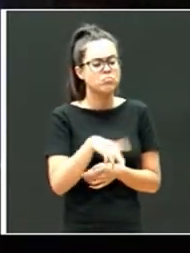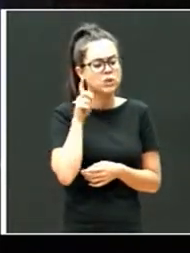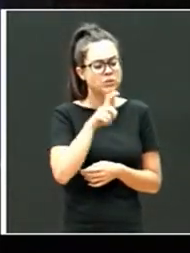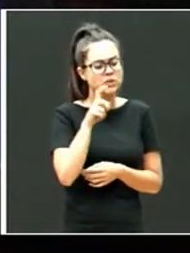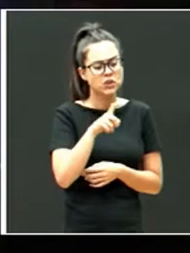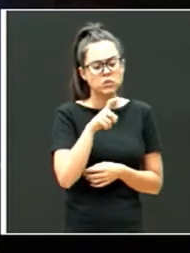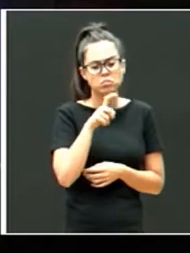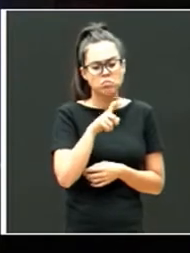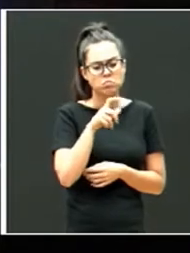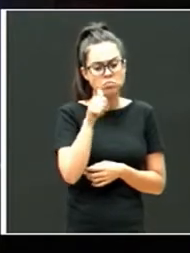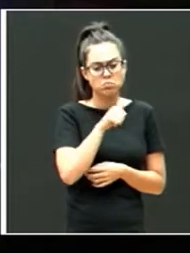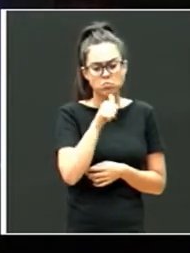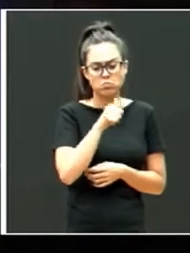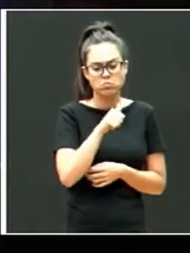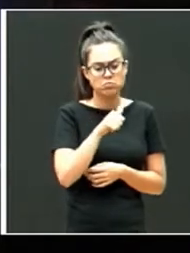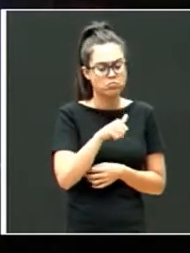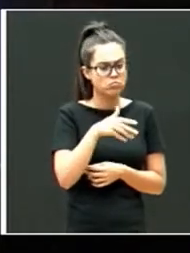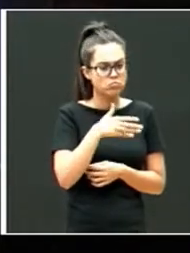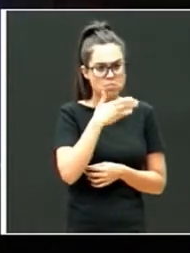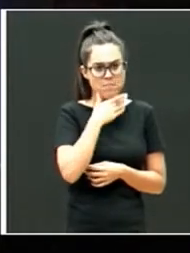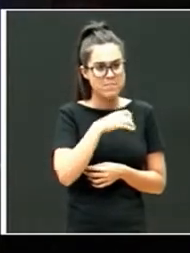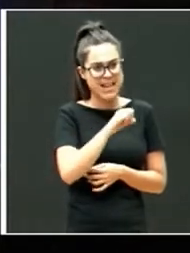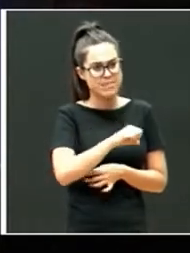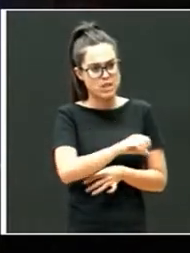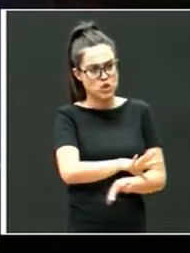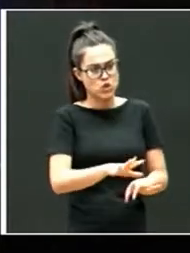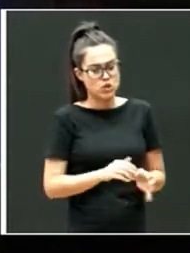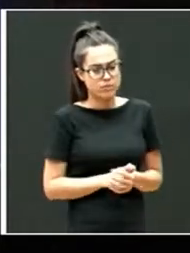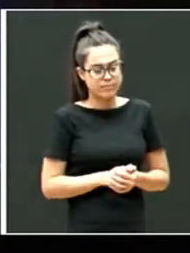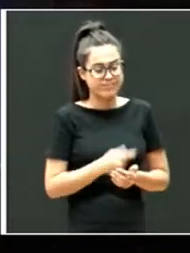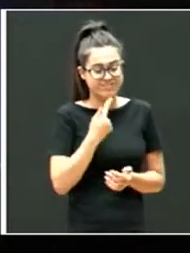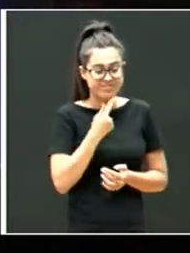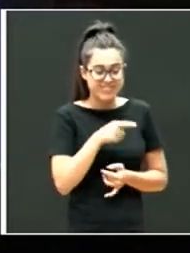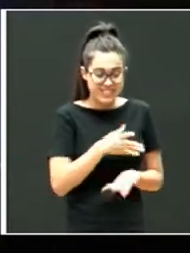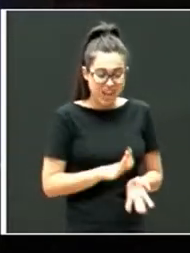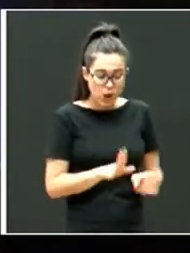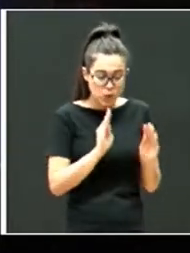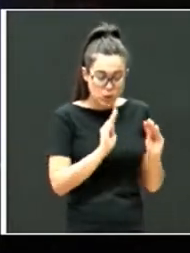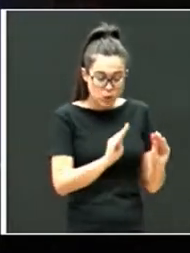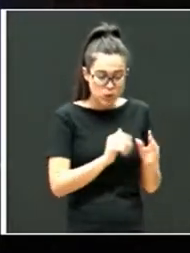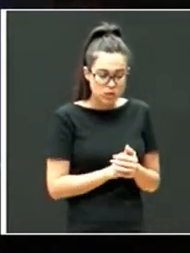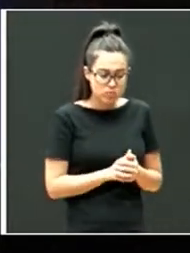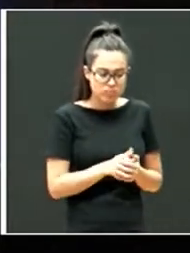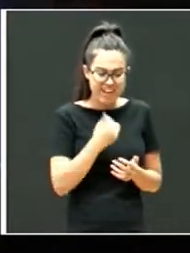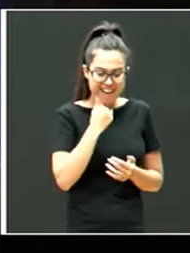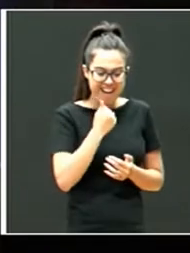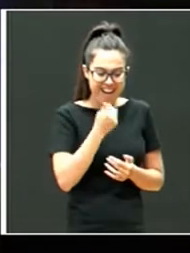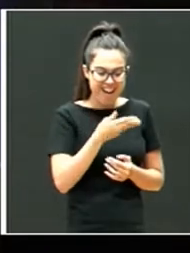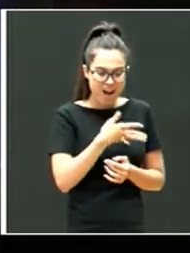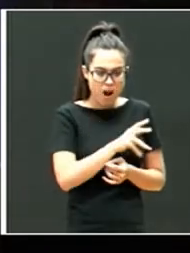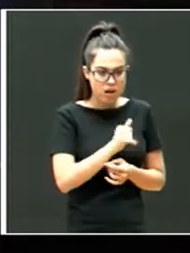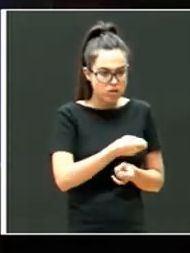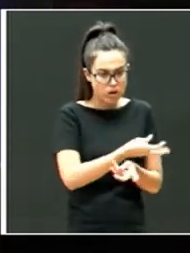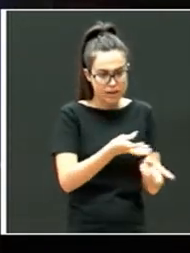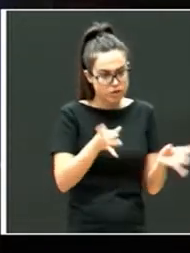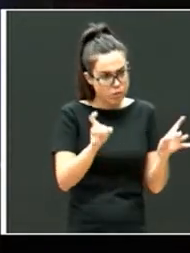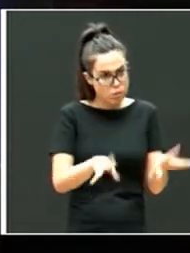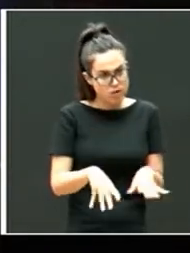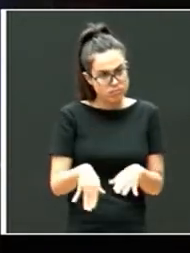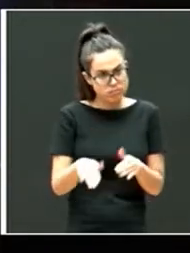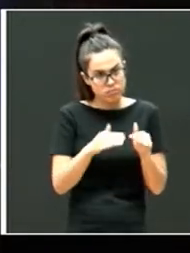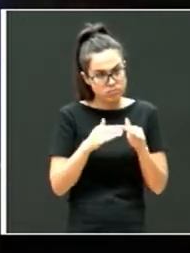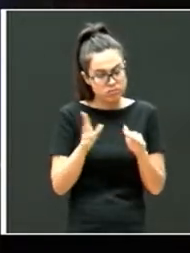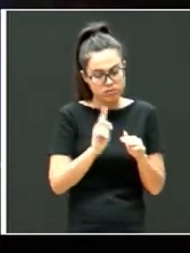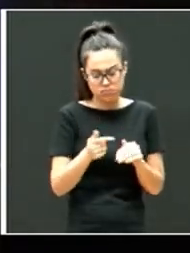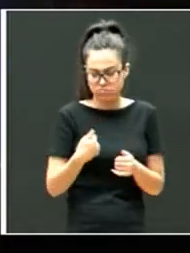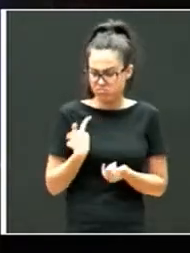que un día me dijo que… Mira, es que a hijo le pasa algo y es que no es como los demás. Yo le decía,